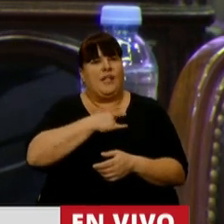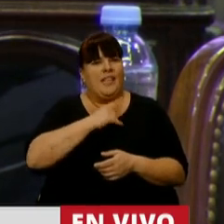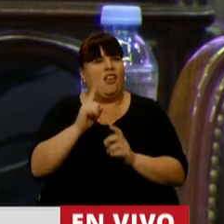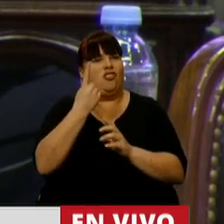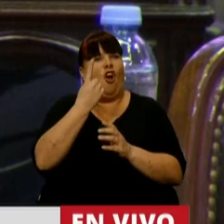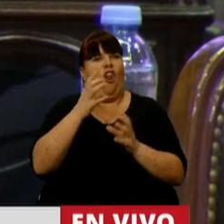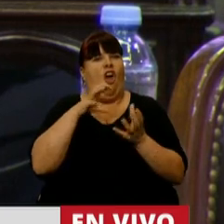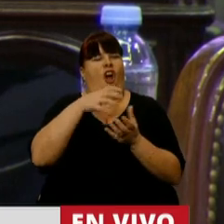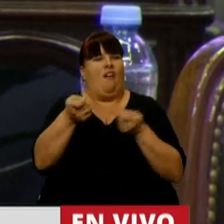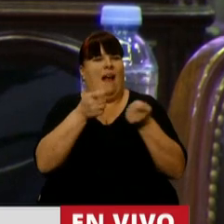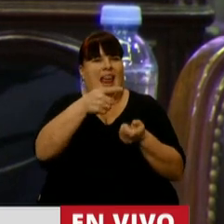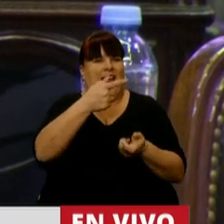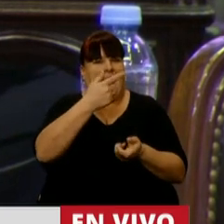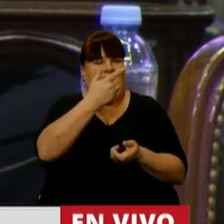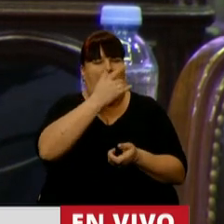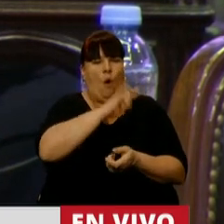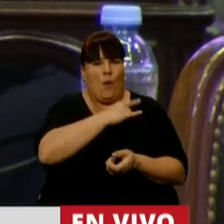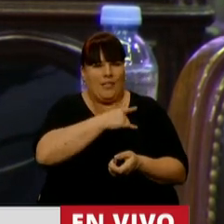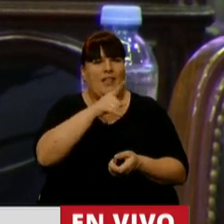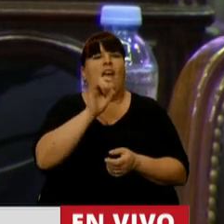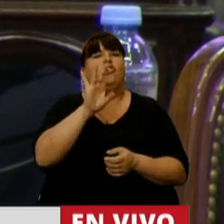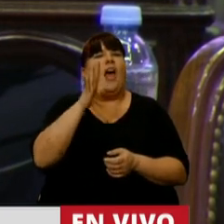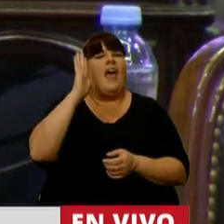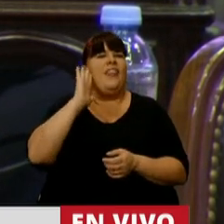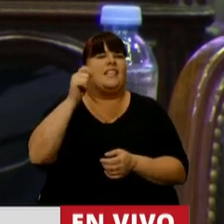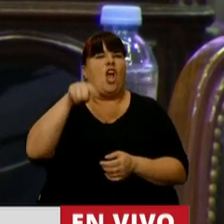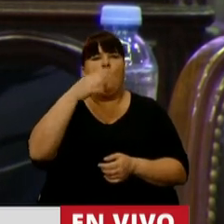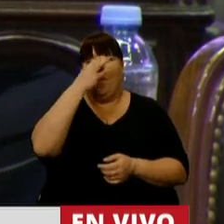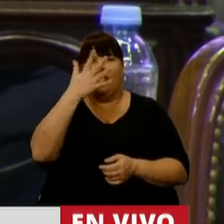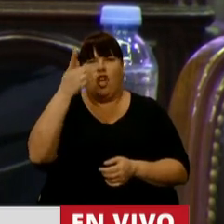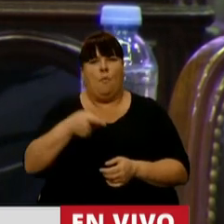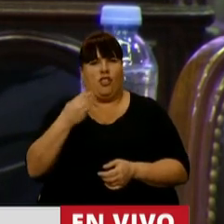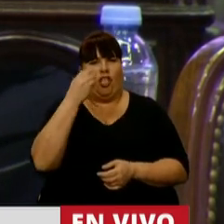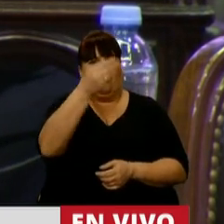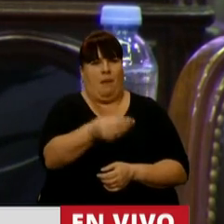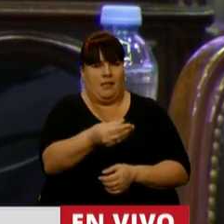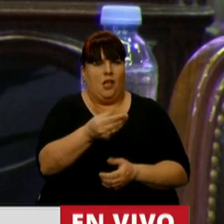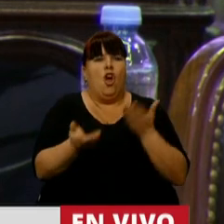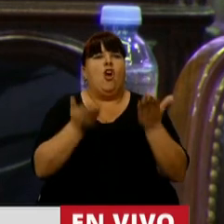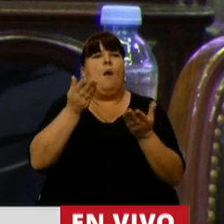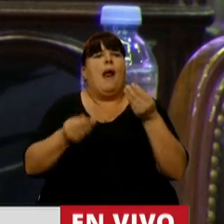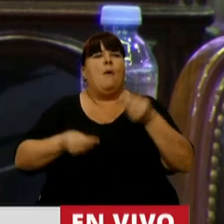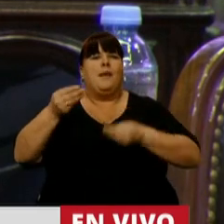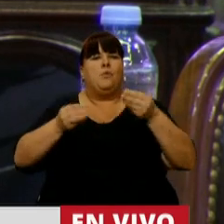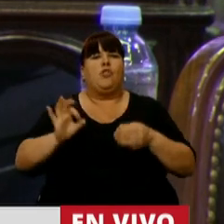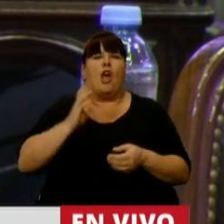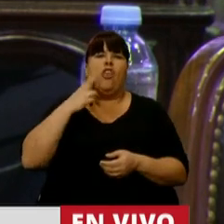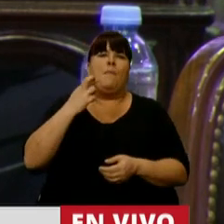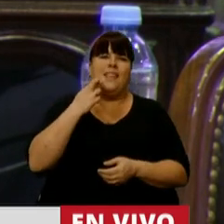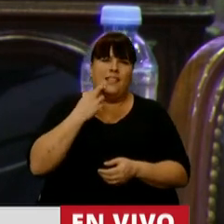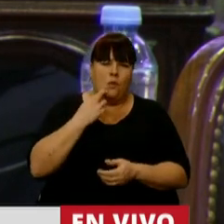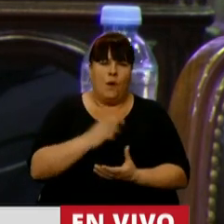de la autonomía universitaria, al asignarle apenas un 16,25% respecto del presupuesto 2019